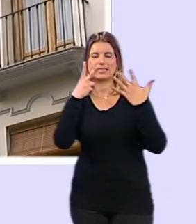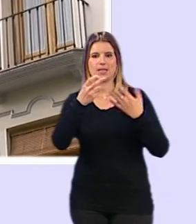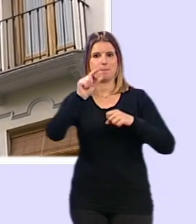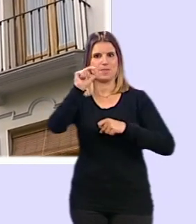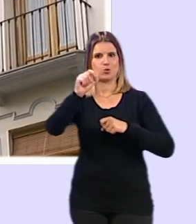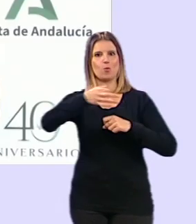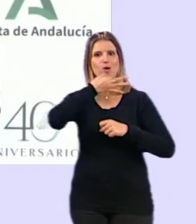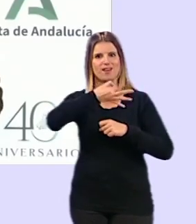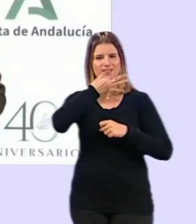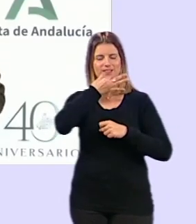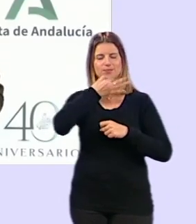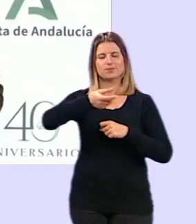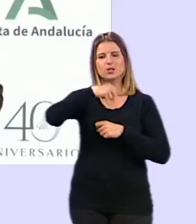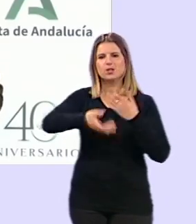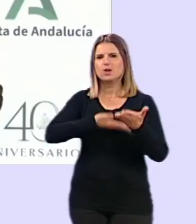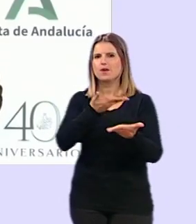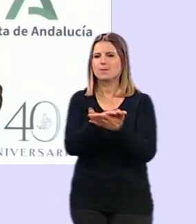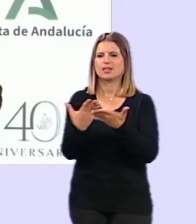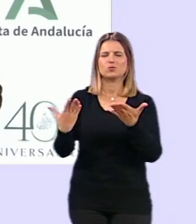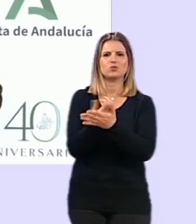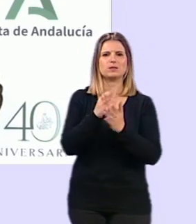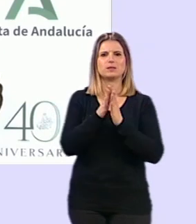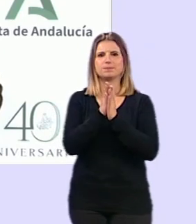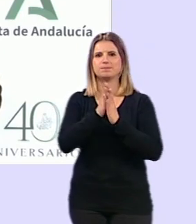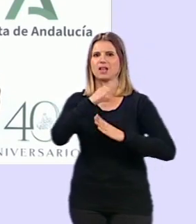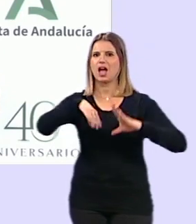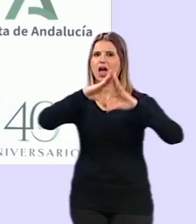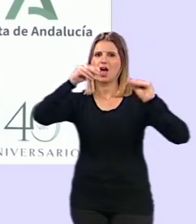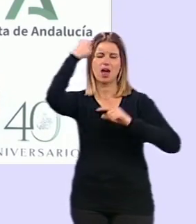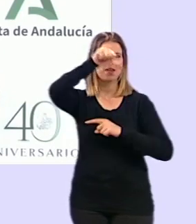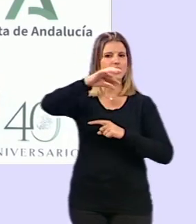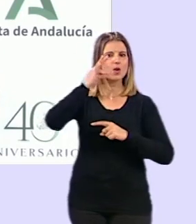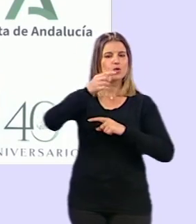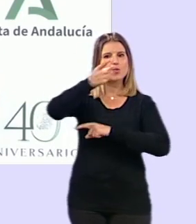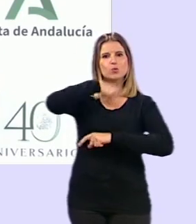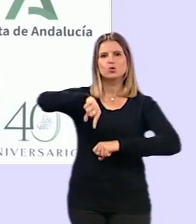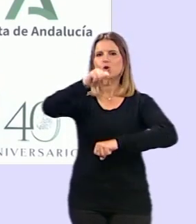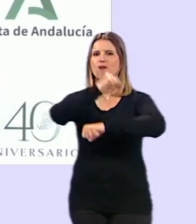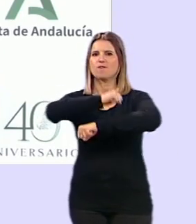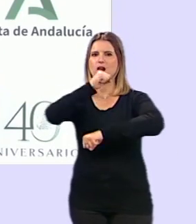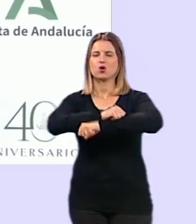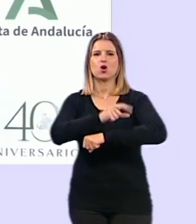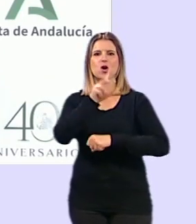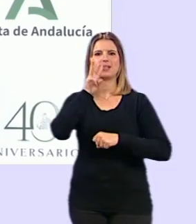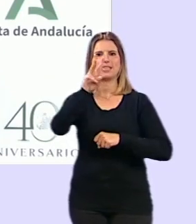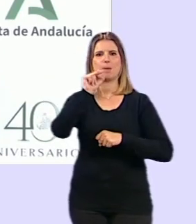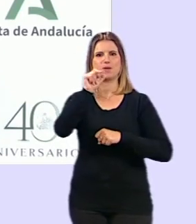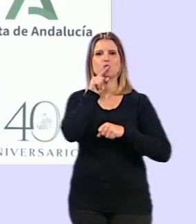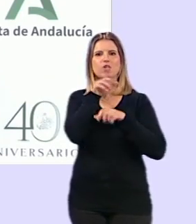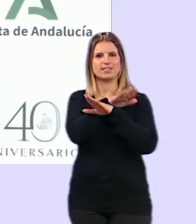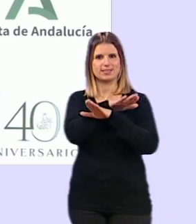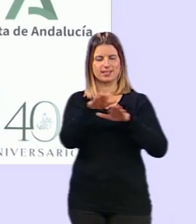Le vamos a pedir a todos los andaluces que salgan a su balcón a guardar tres minutos de silencio.